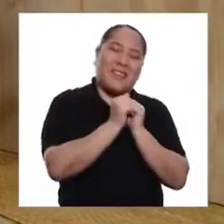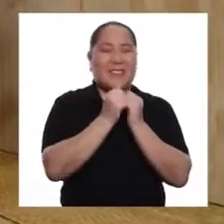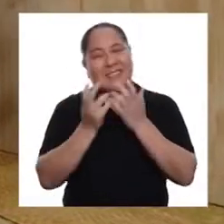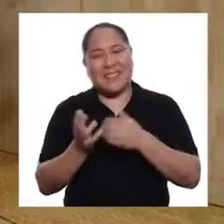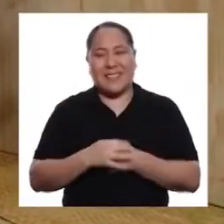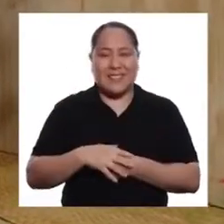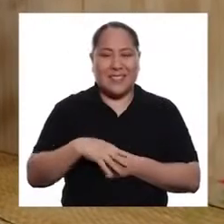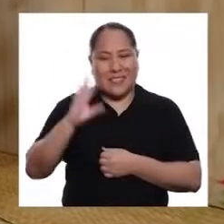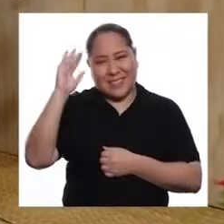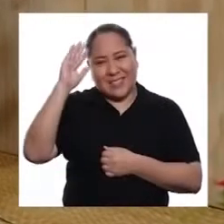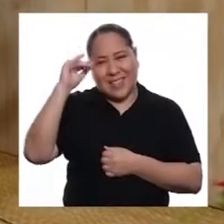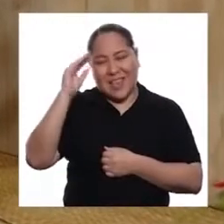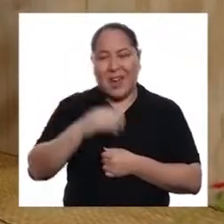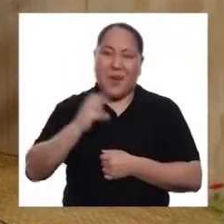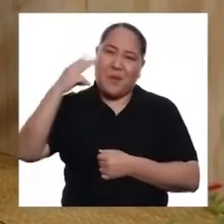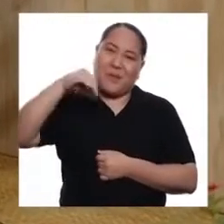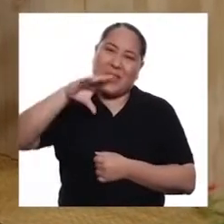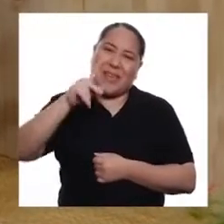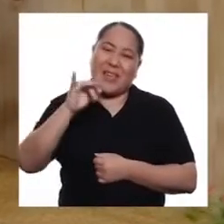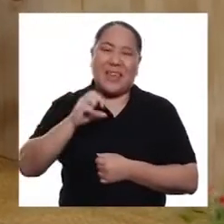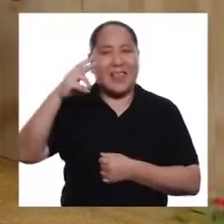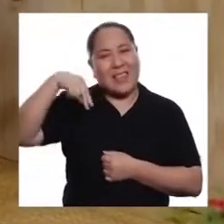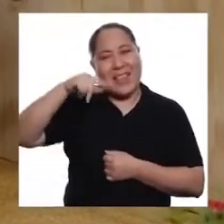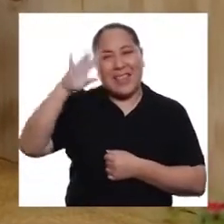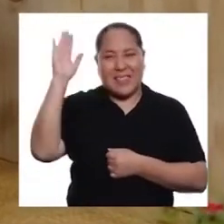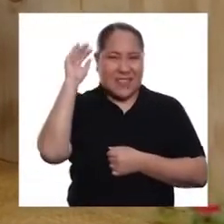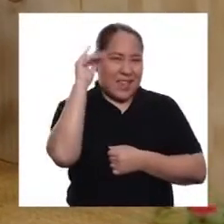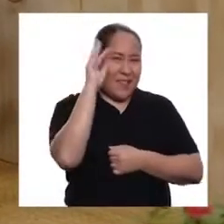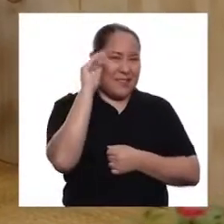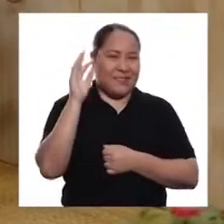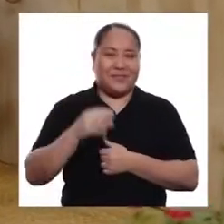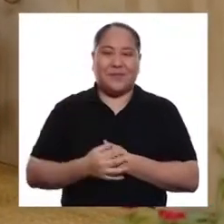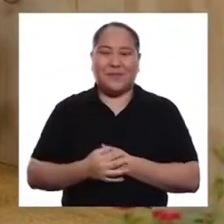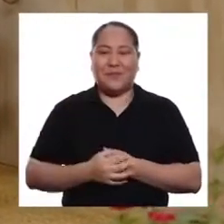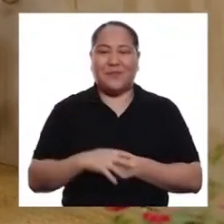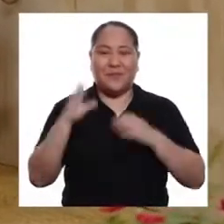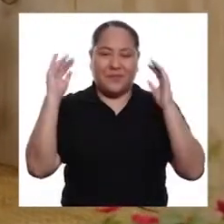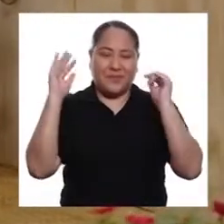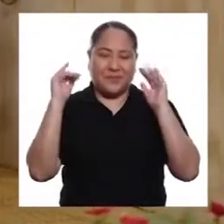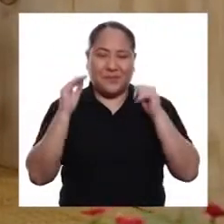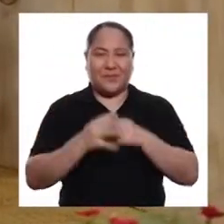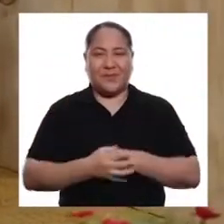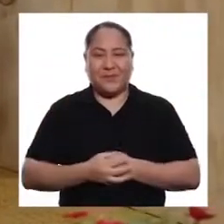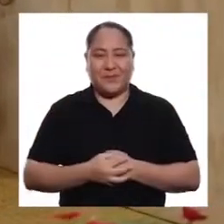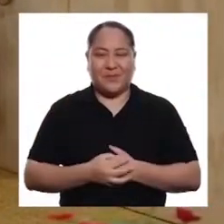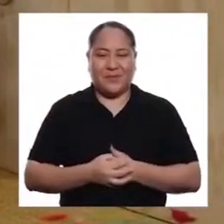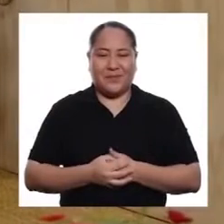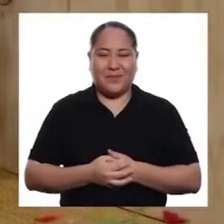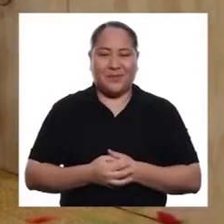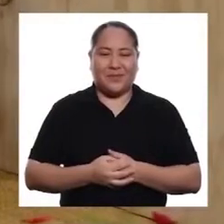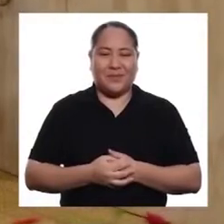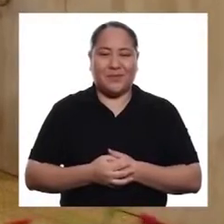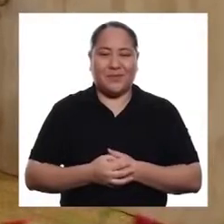ellos entonces! ¡Nos vemos, Miki y Nati! ¡Chao! ¡Chao!